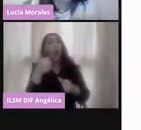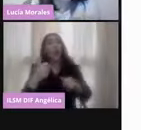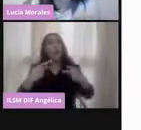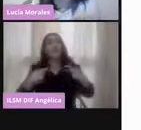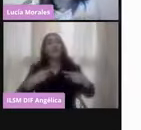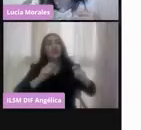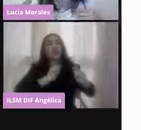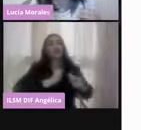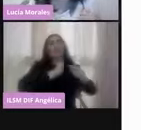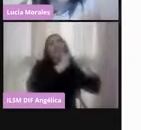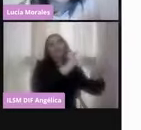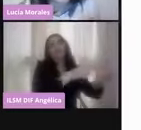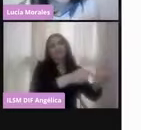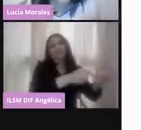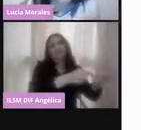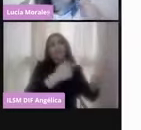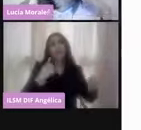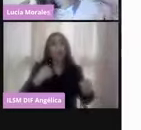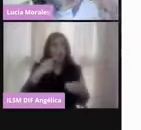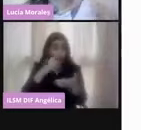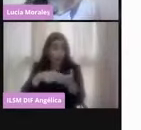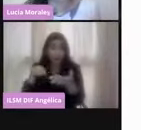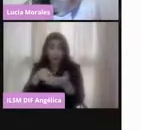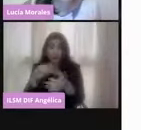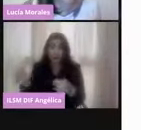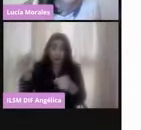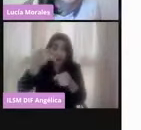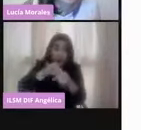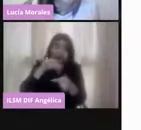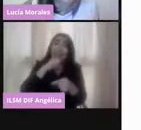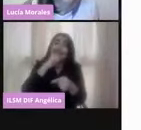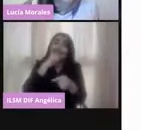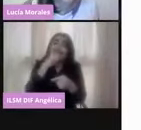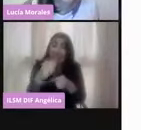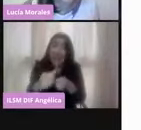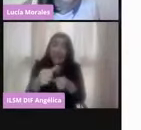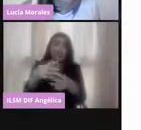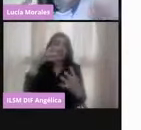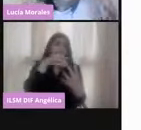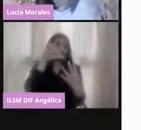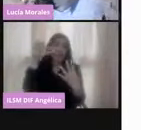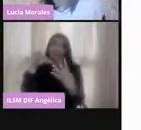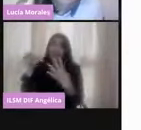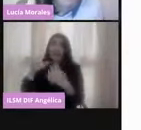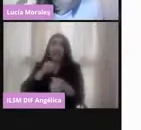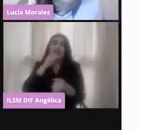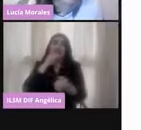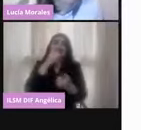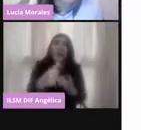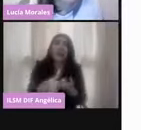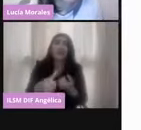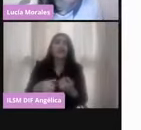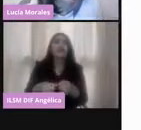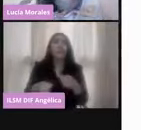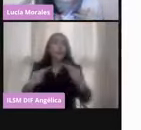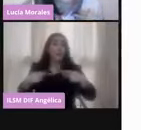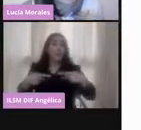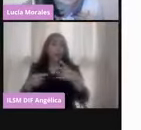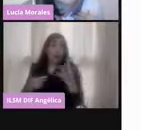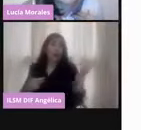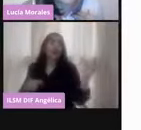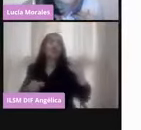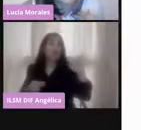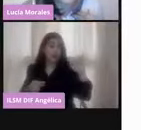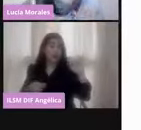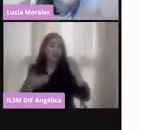para elegir a mis representantes a cargos de elección popular, pues quien acuda a la zona va a elegir